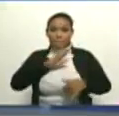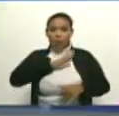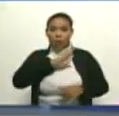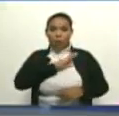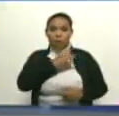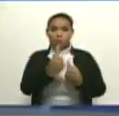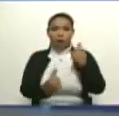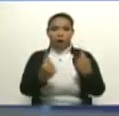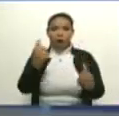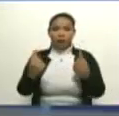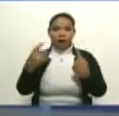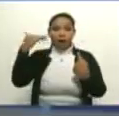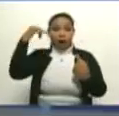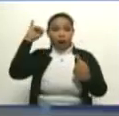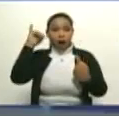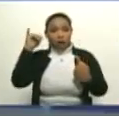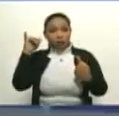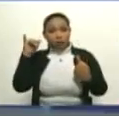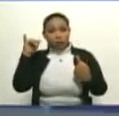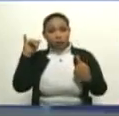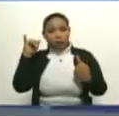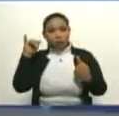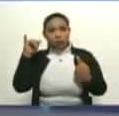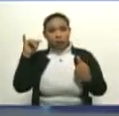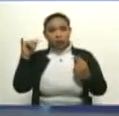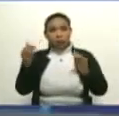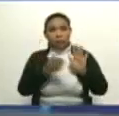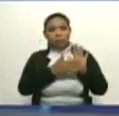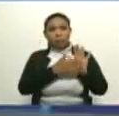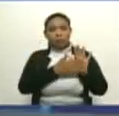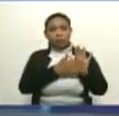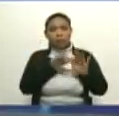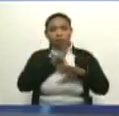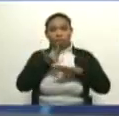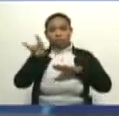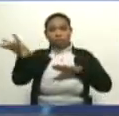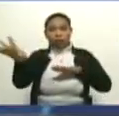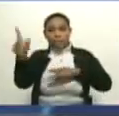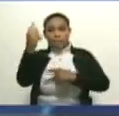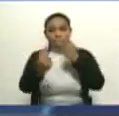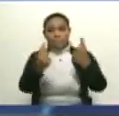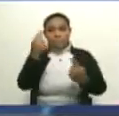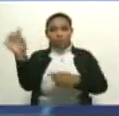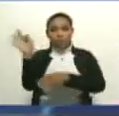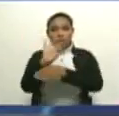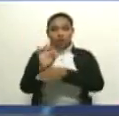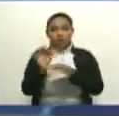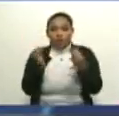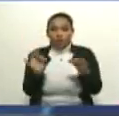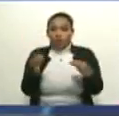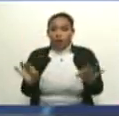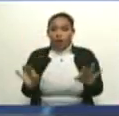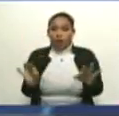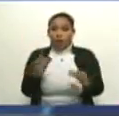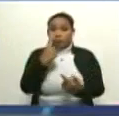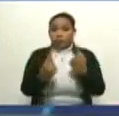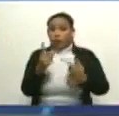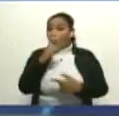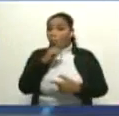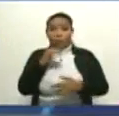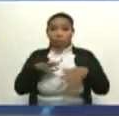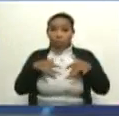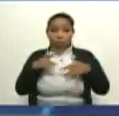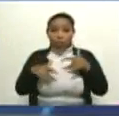paciente cuando la tiene y él se engive y deja que el paciente funcione de manera normal. Cuando el paciente no tiene actividad,